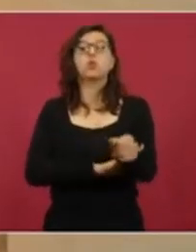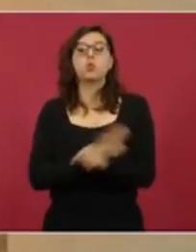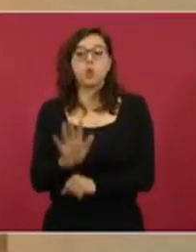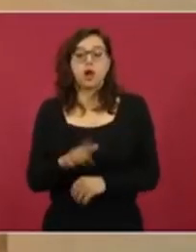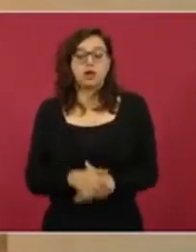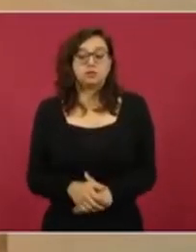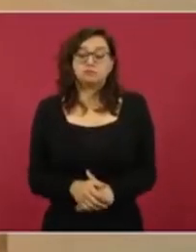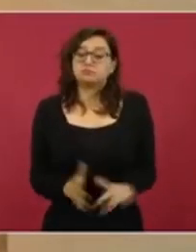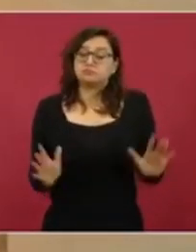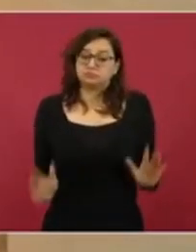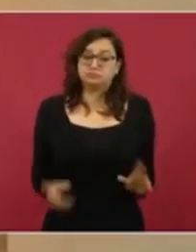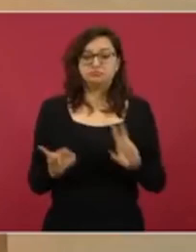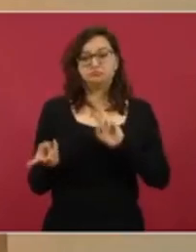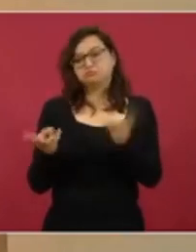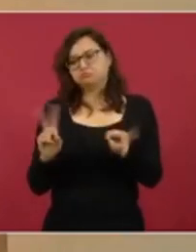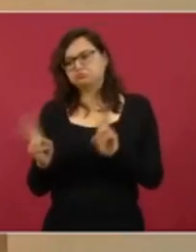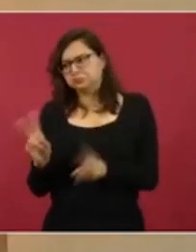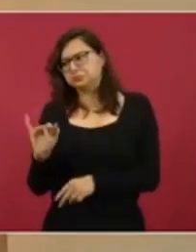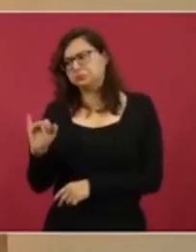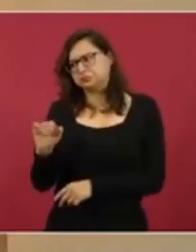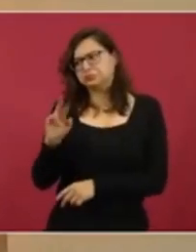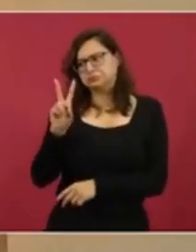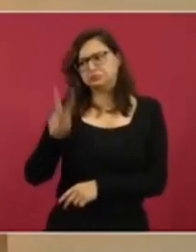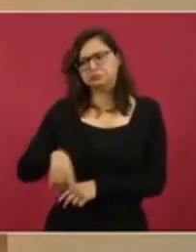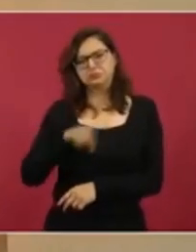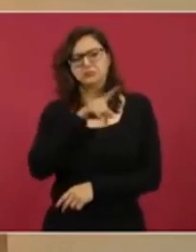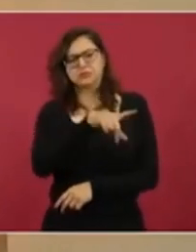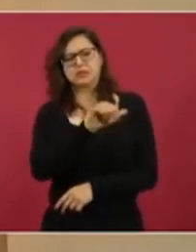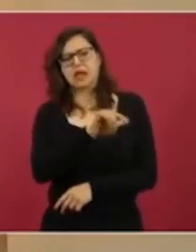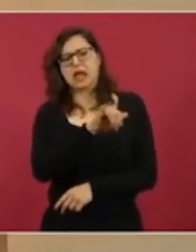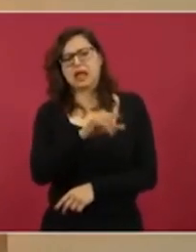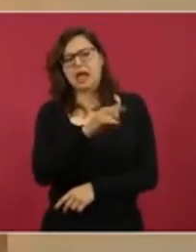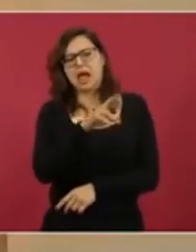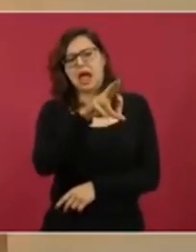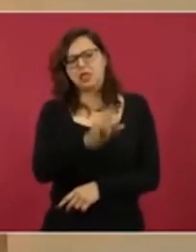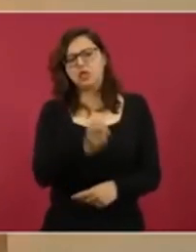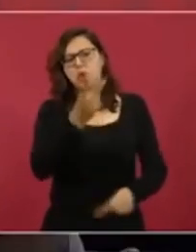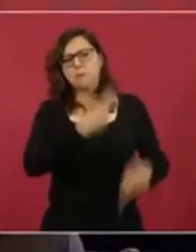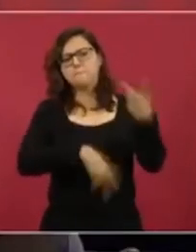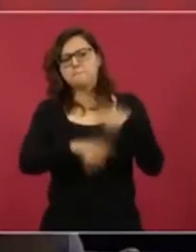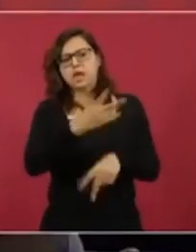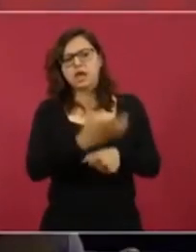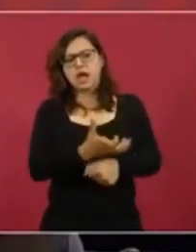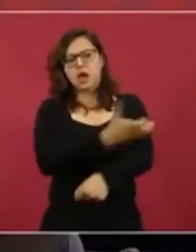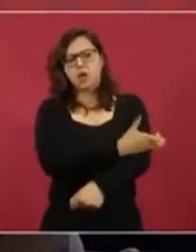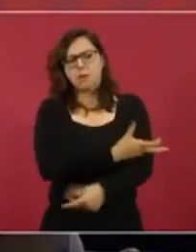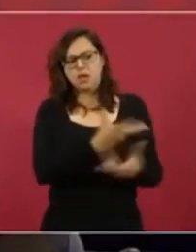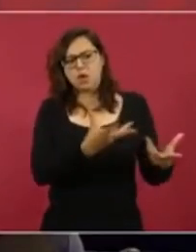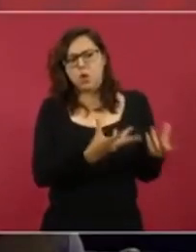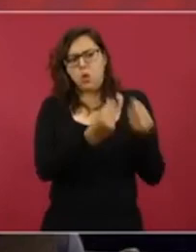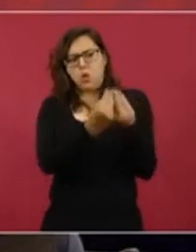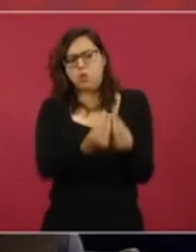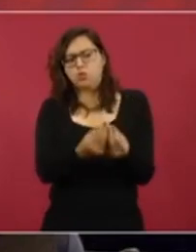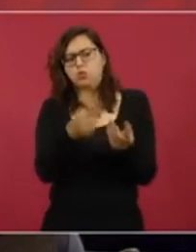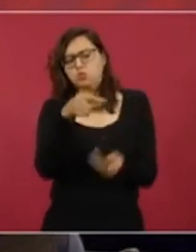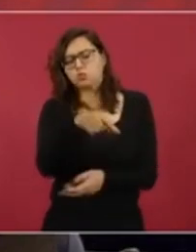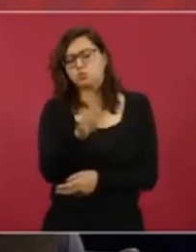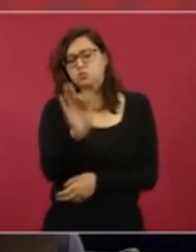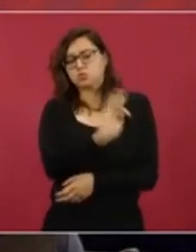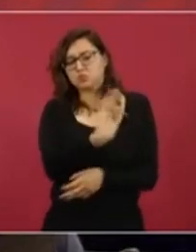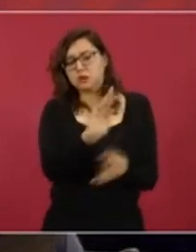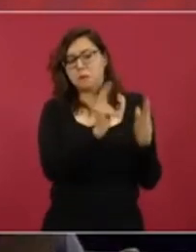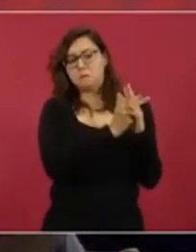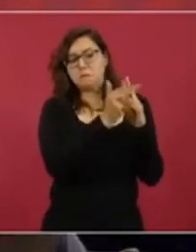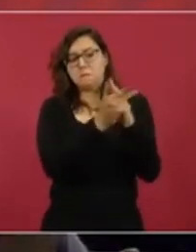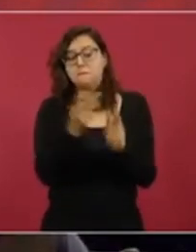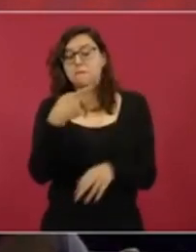de personas que son previsiblemente quienes, algunos de ellos pudieron haber sido privados de la vida, pero que no eran